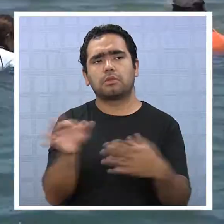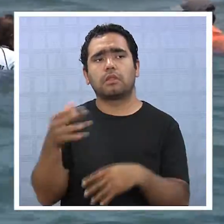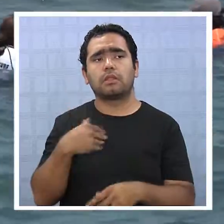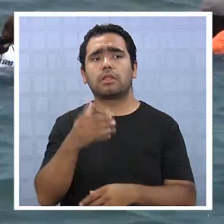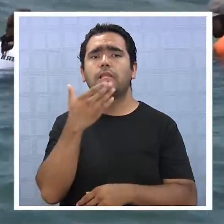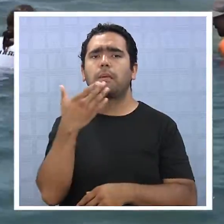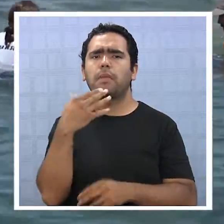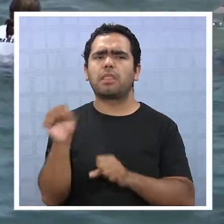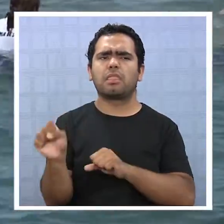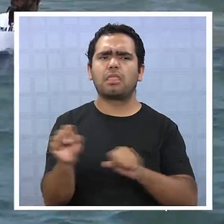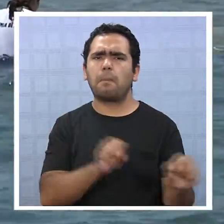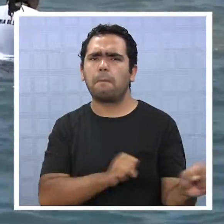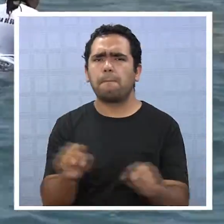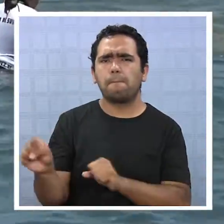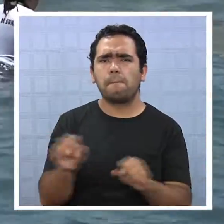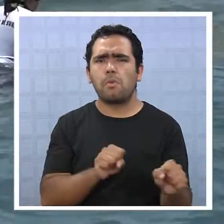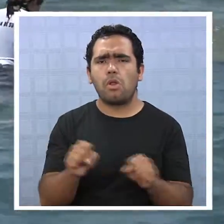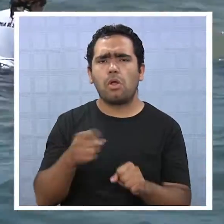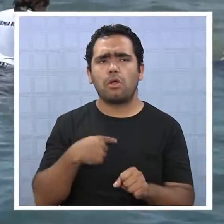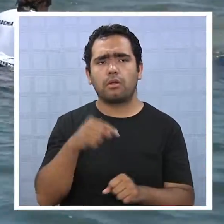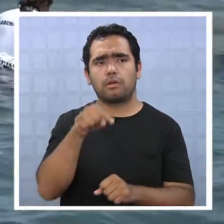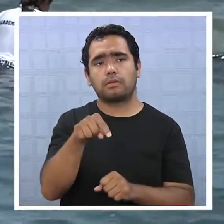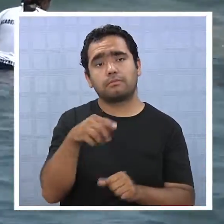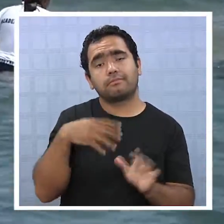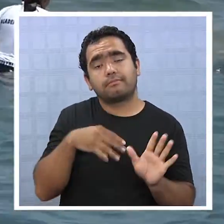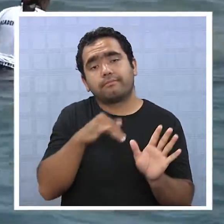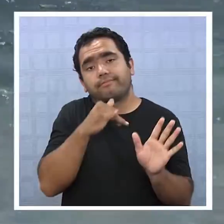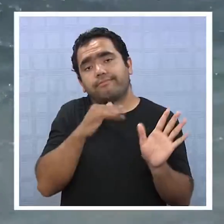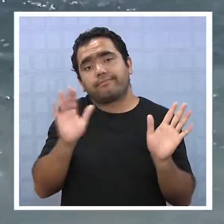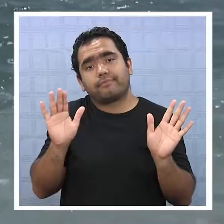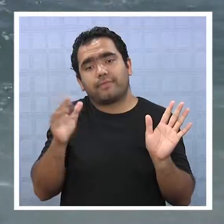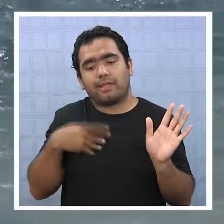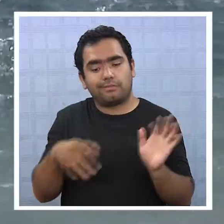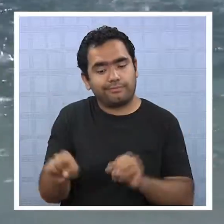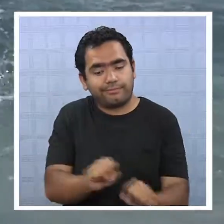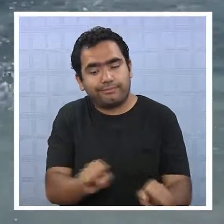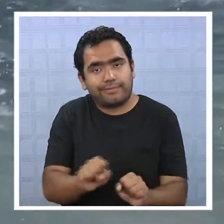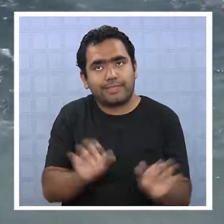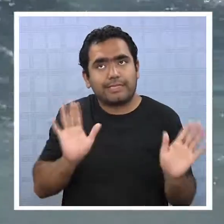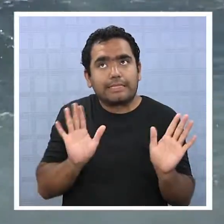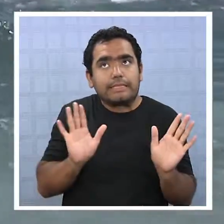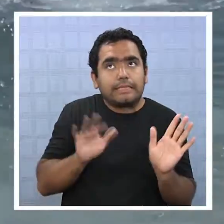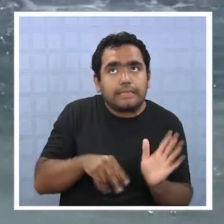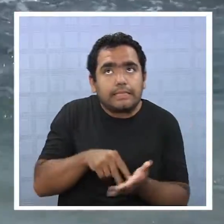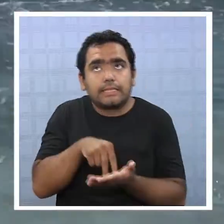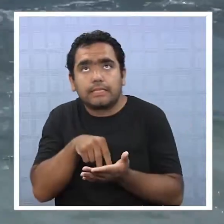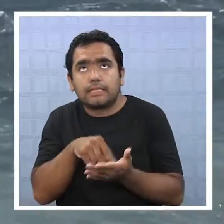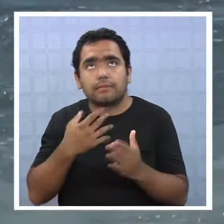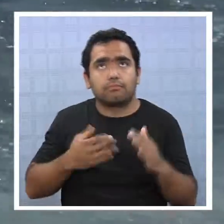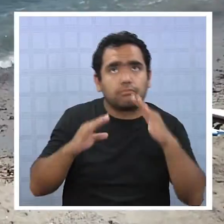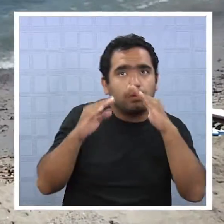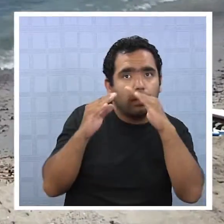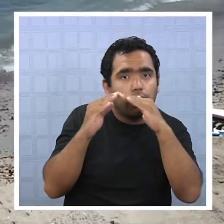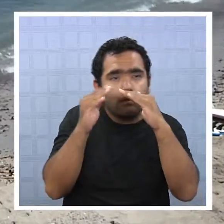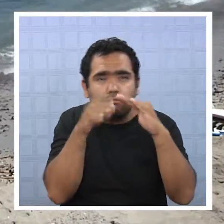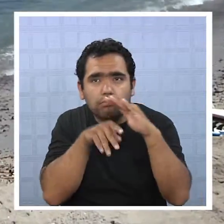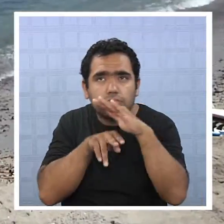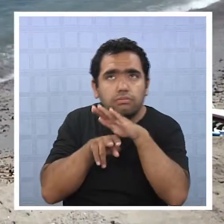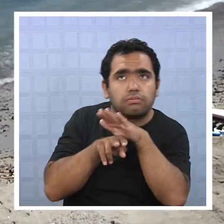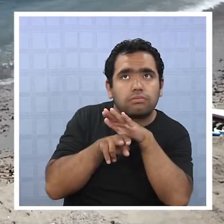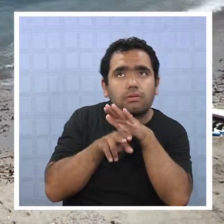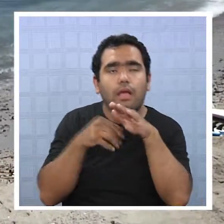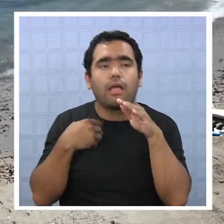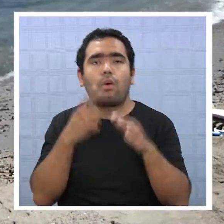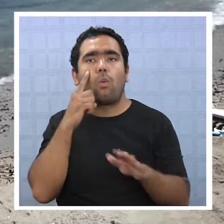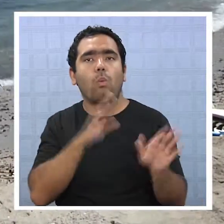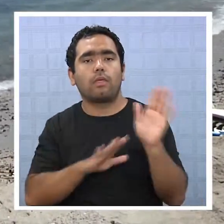Y con respecto a los temblores en tierra, ahí estamos fritos. sea, donde te pilló, tenés que quedarte y meterte bajo